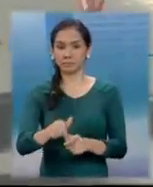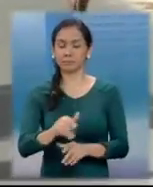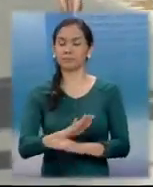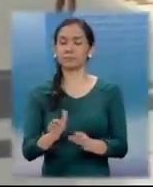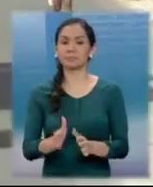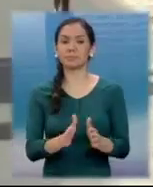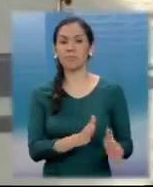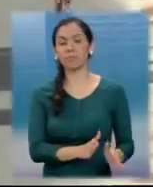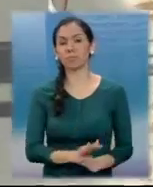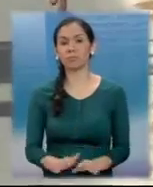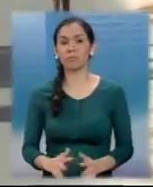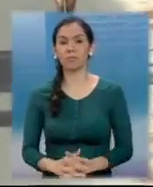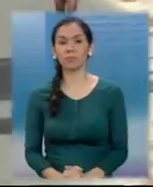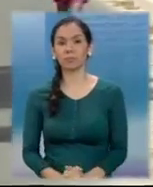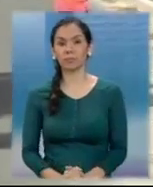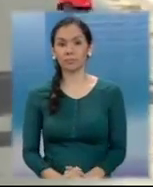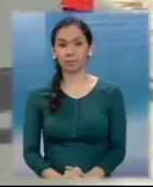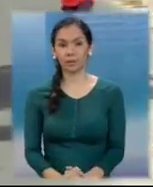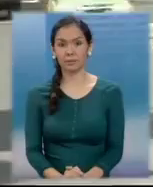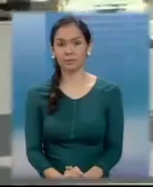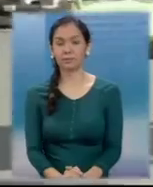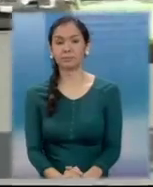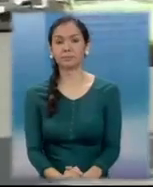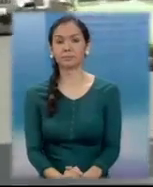una Guatemala en paz, Oscar de León.